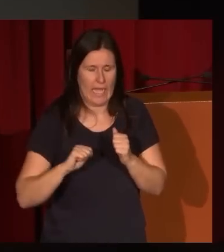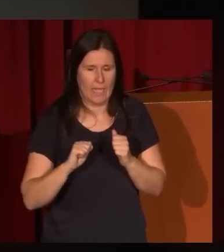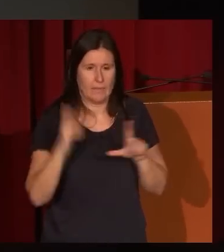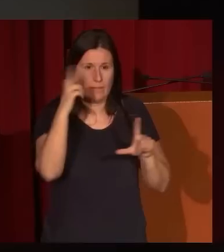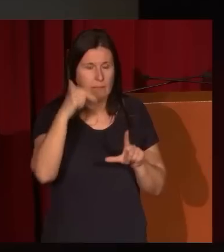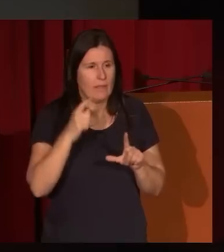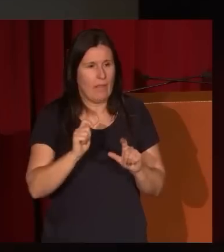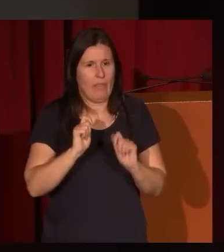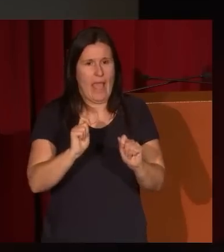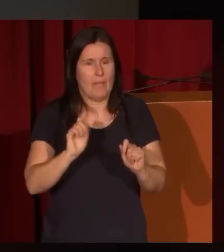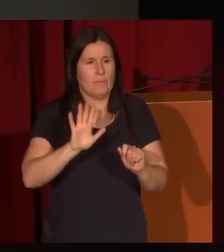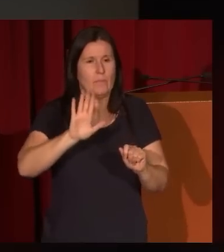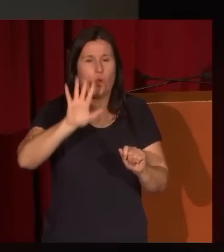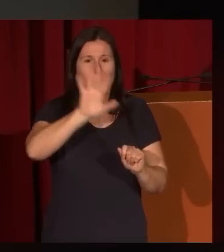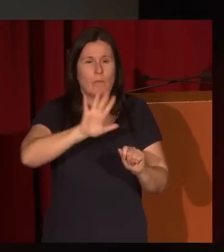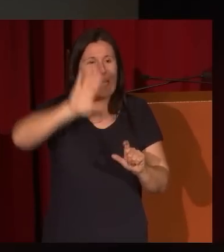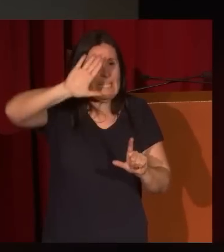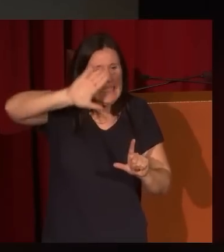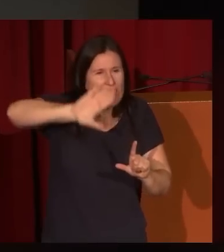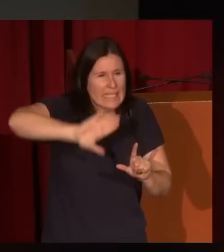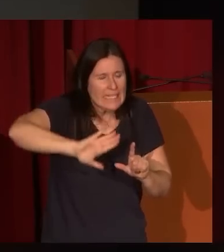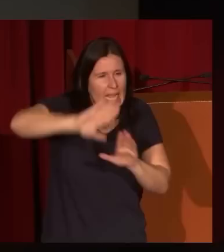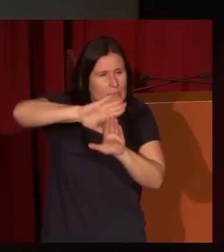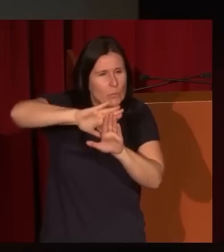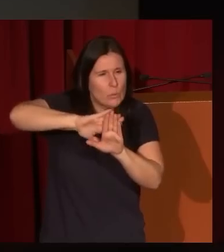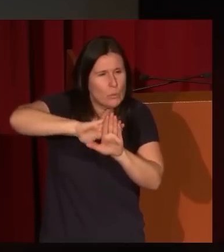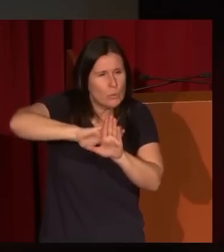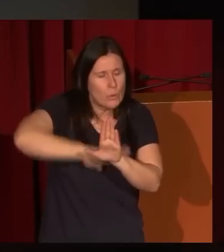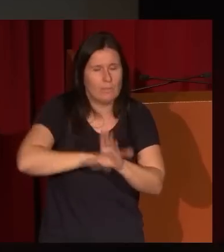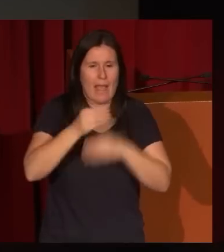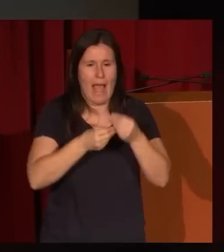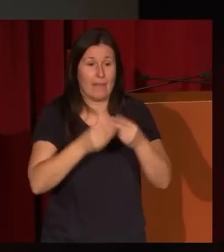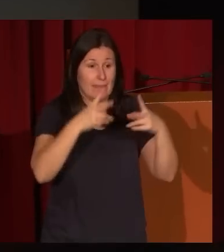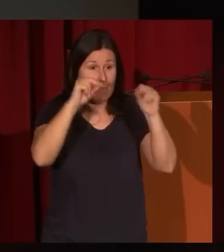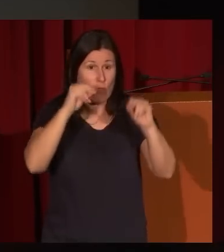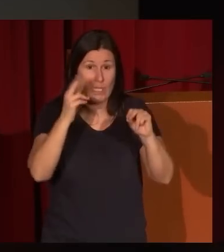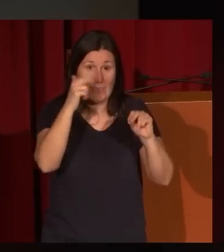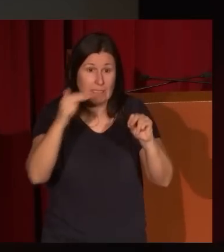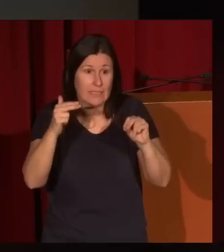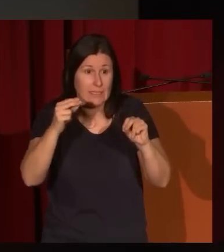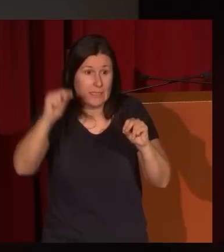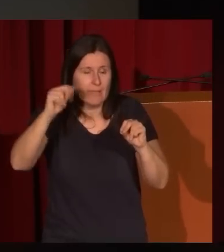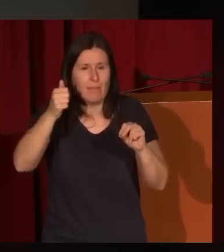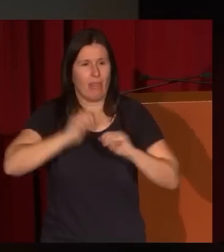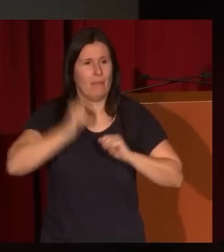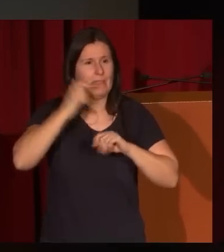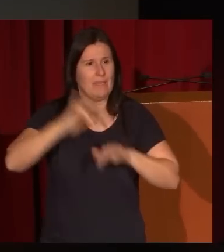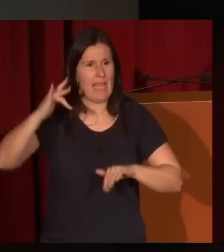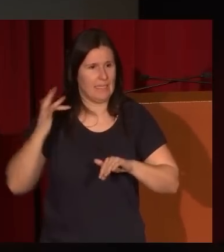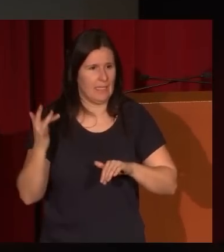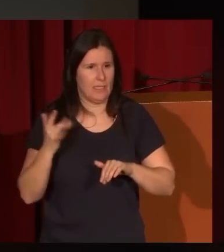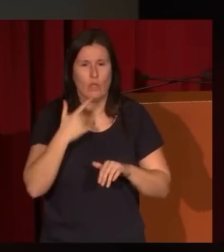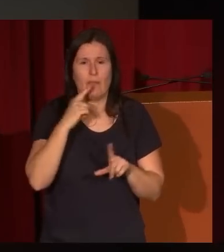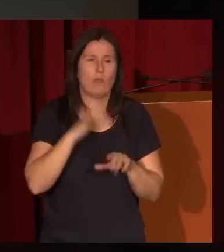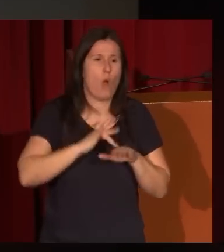da una superficie lisa, muy pulida, que hace que las terminaciones de la pintura también sean mucho más brillantes, no vamos a